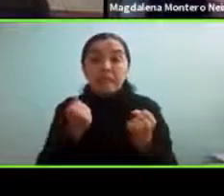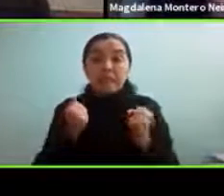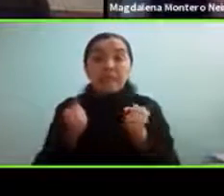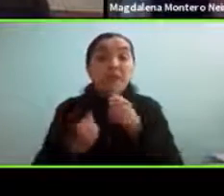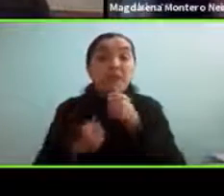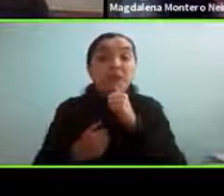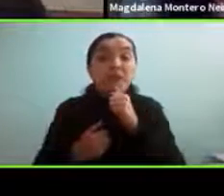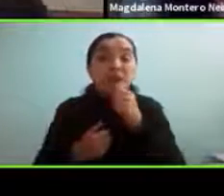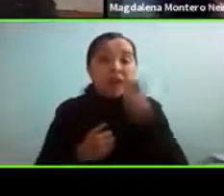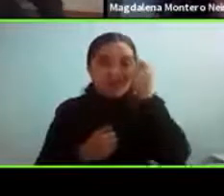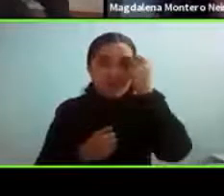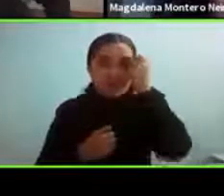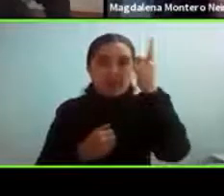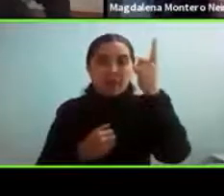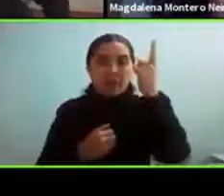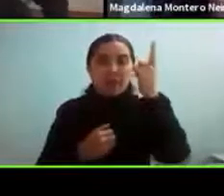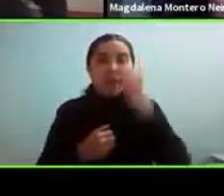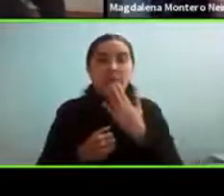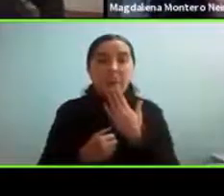comprensión también